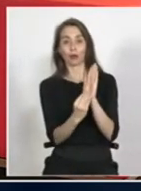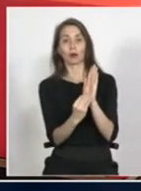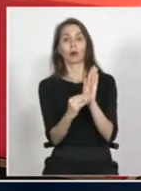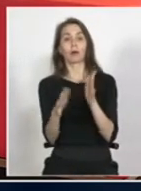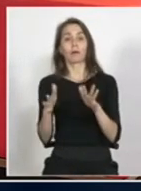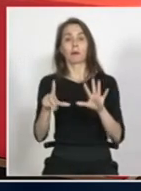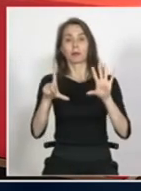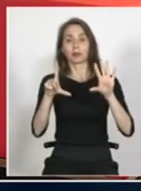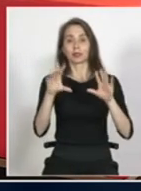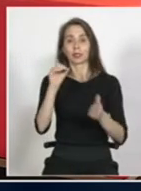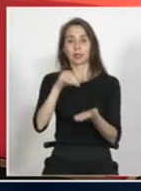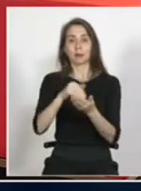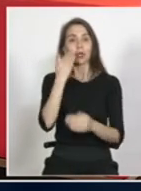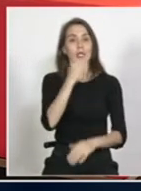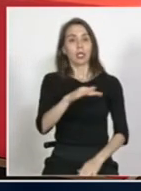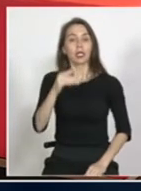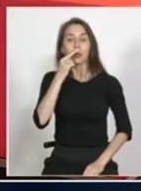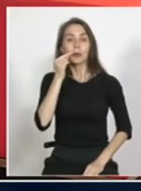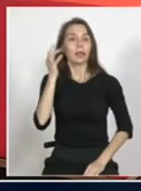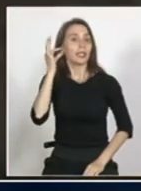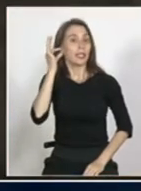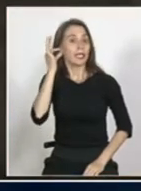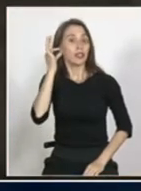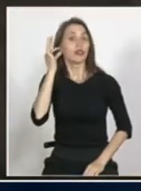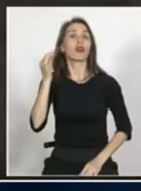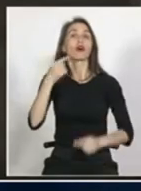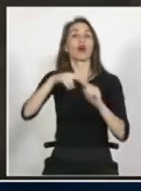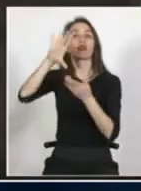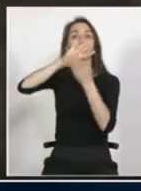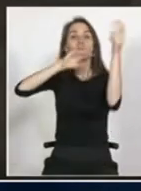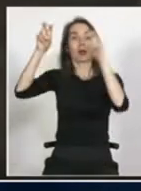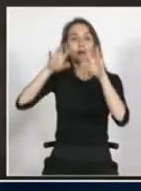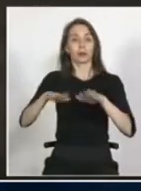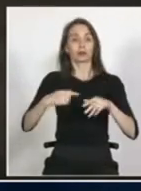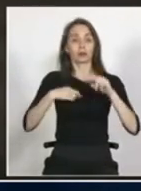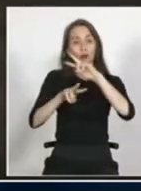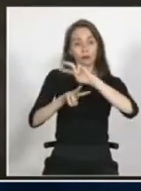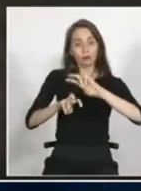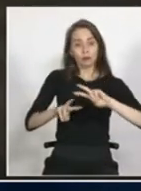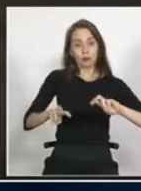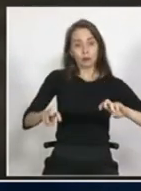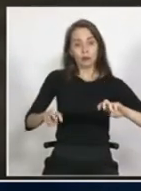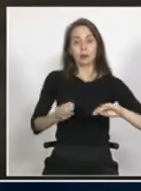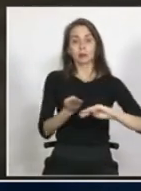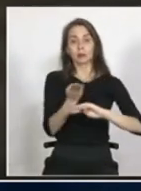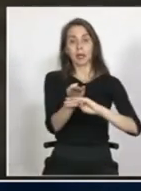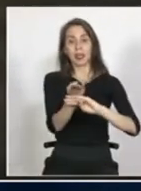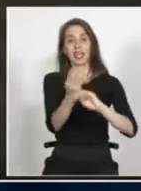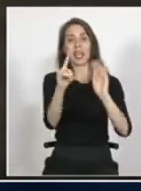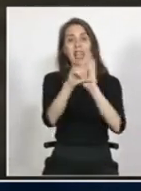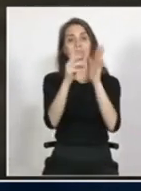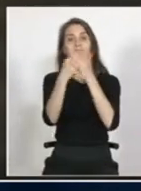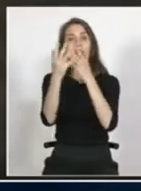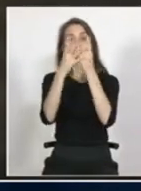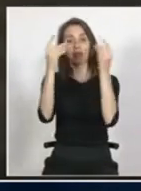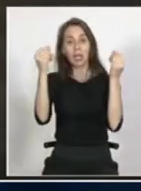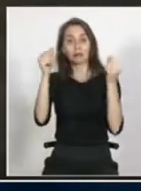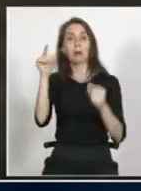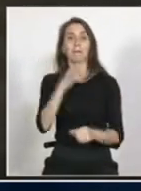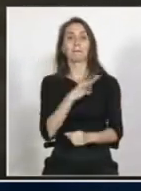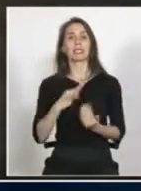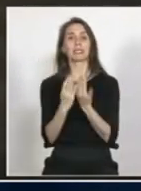más o menos 70.000 niñas y niños migrantes, ¿cierto? En un estudio que yo estoy haciendo actualmente pedí por ley de transparencia al Mineduc los datos.